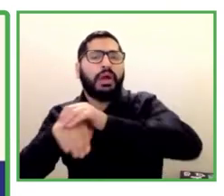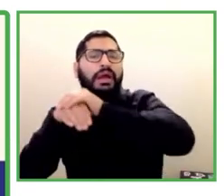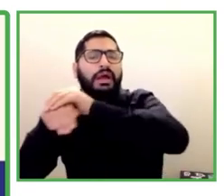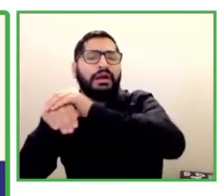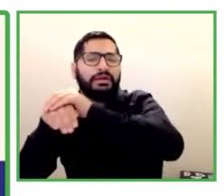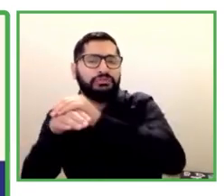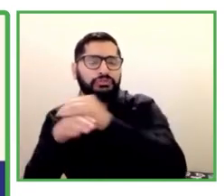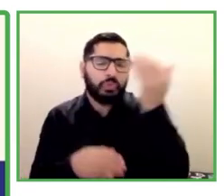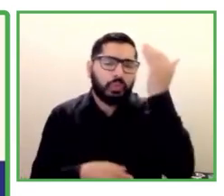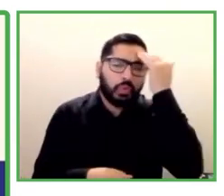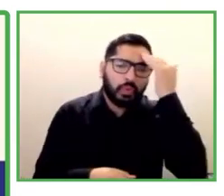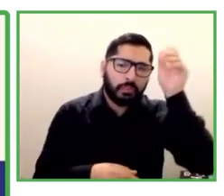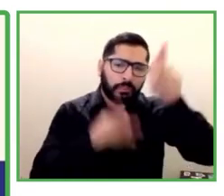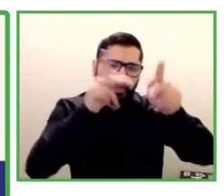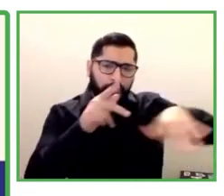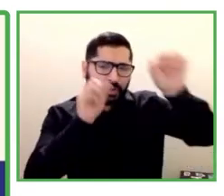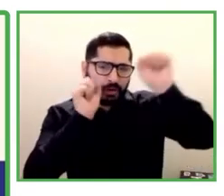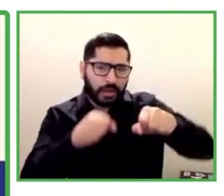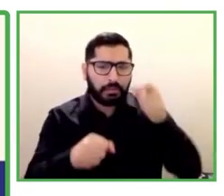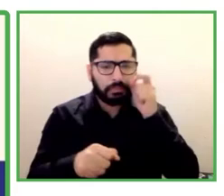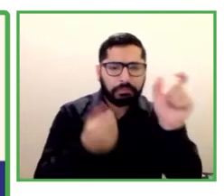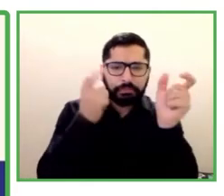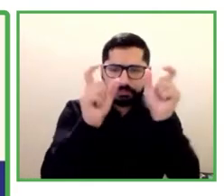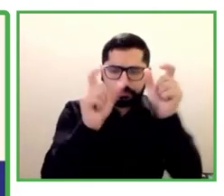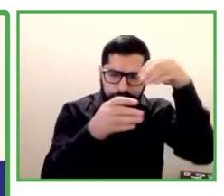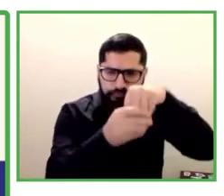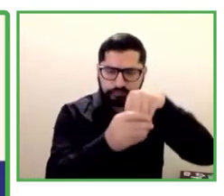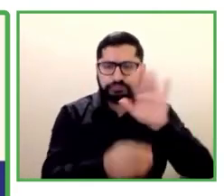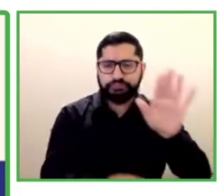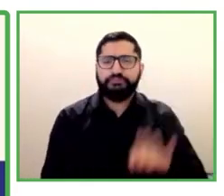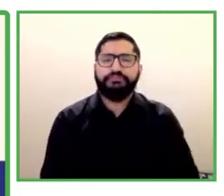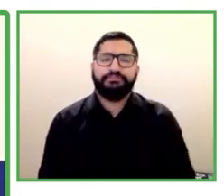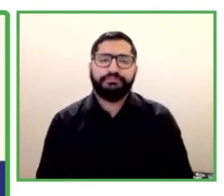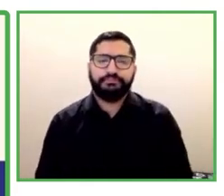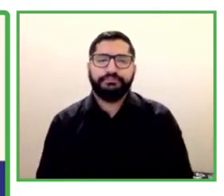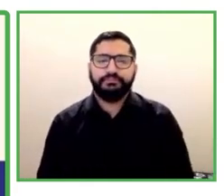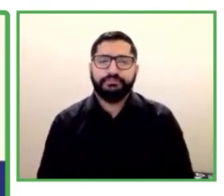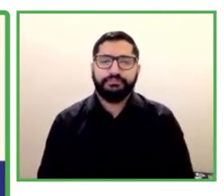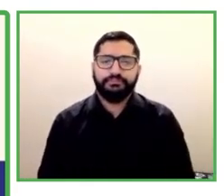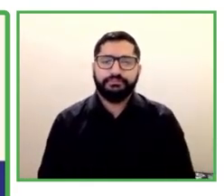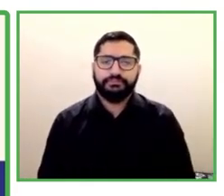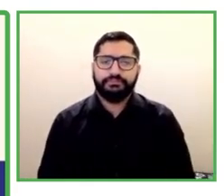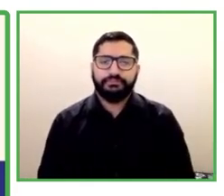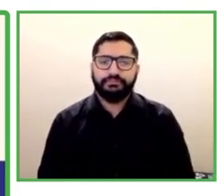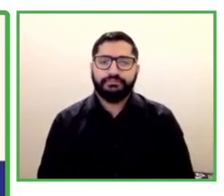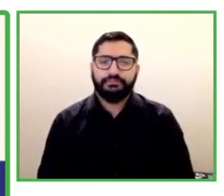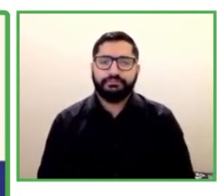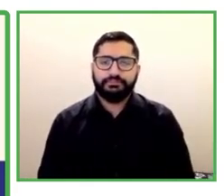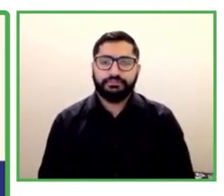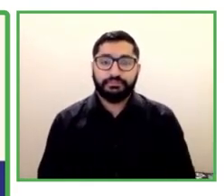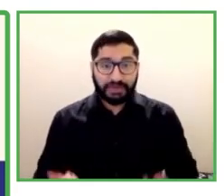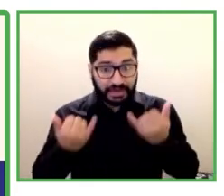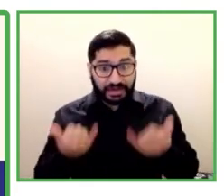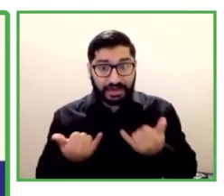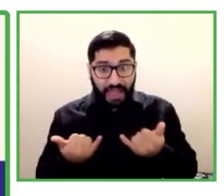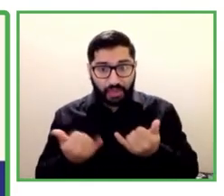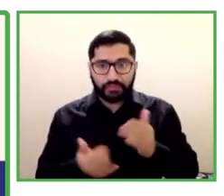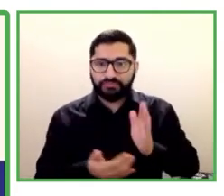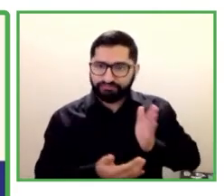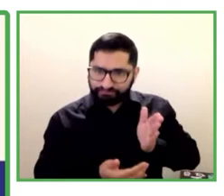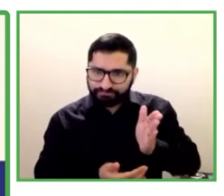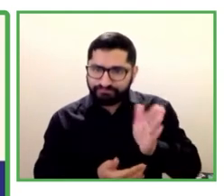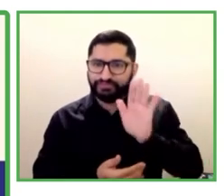Si tengo que continuar en español, vamos a necesitar un intérprete. Ahora vamos a continuar en español y tenemos